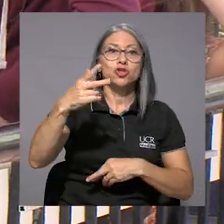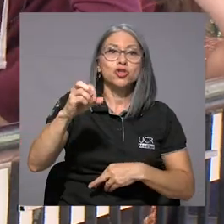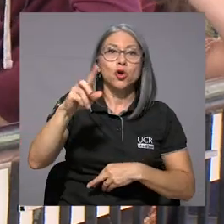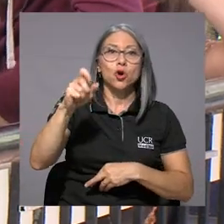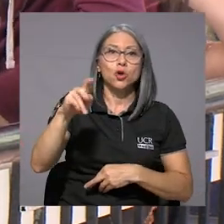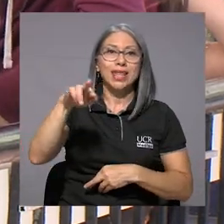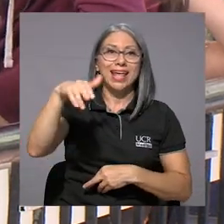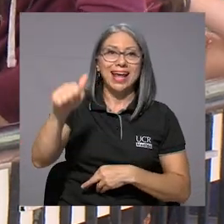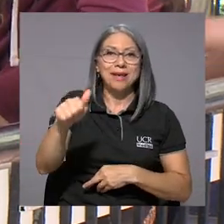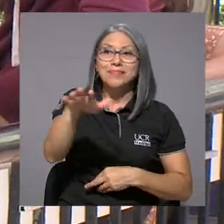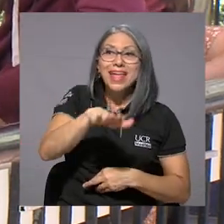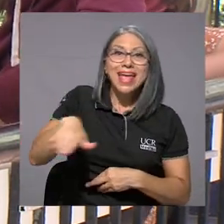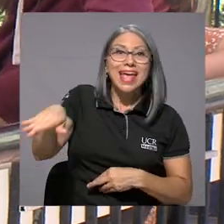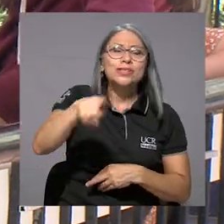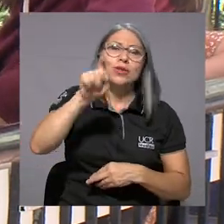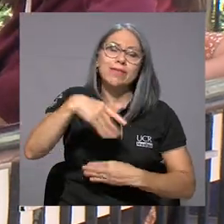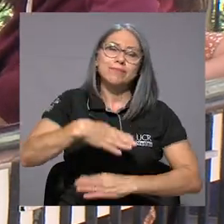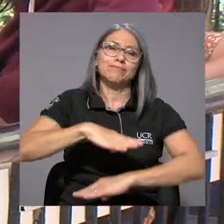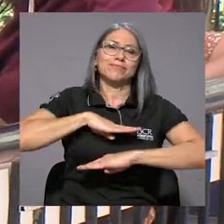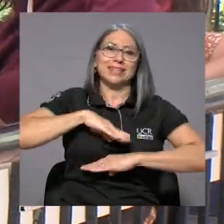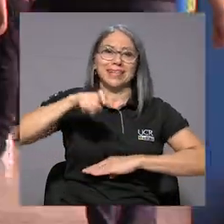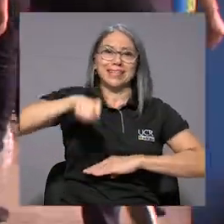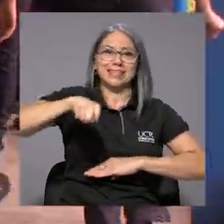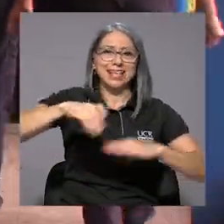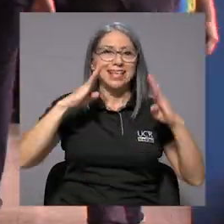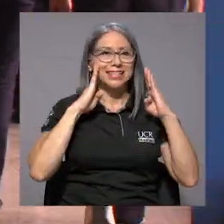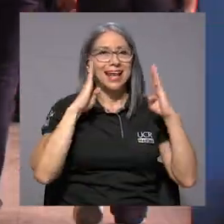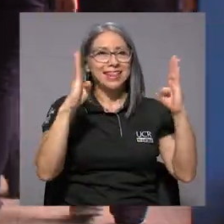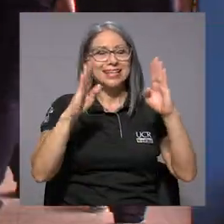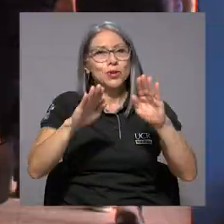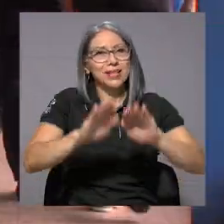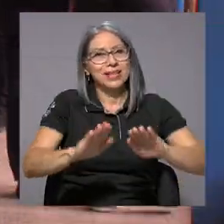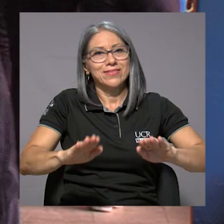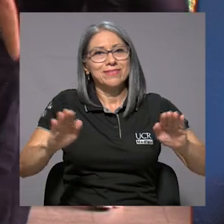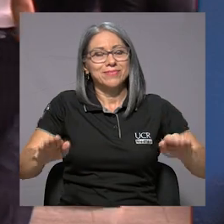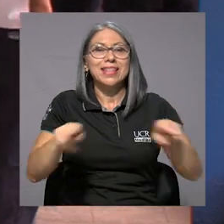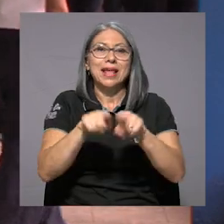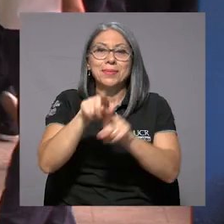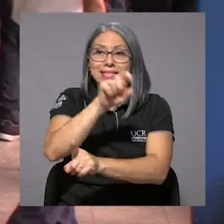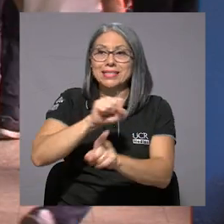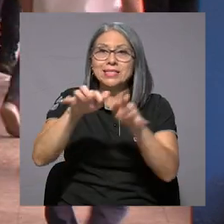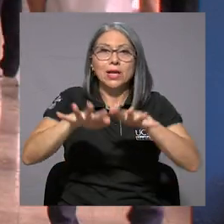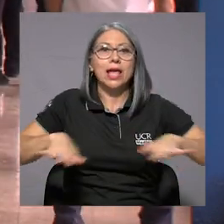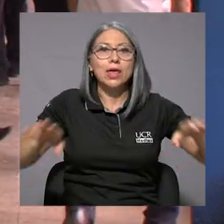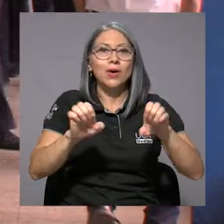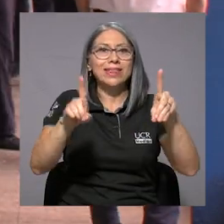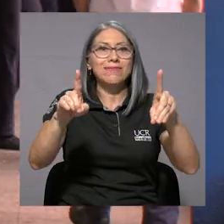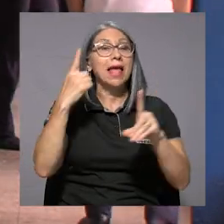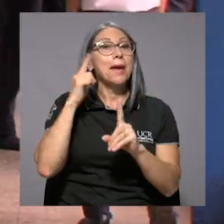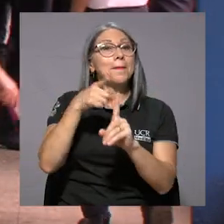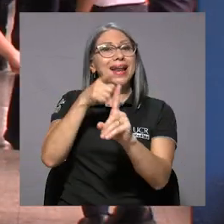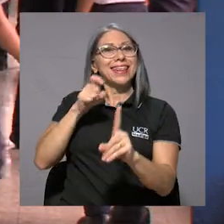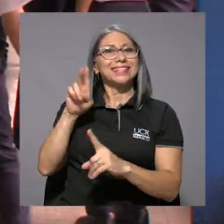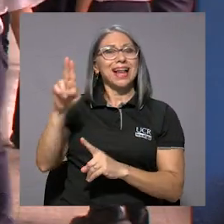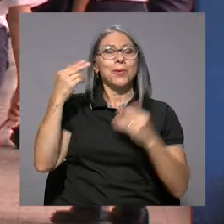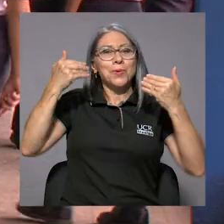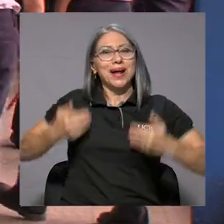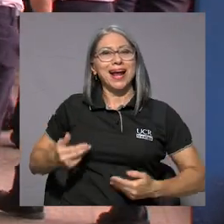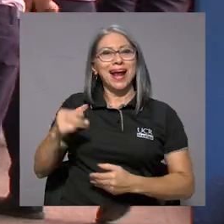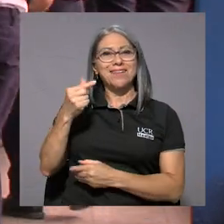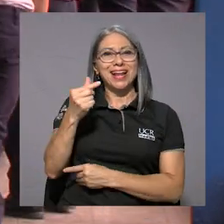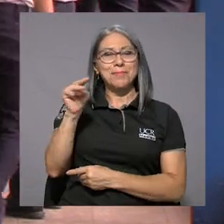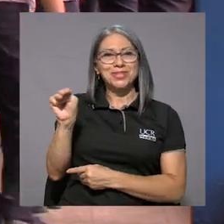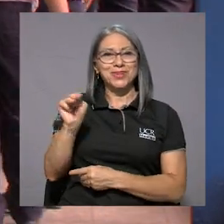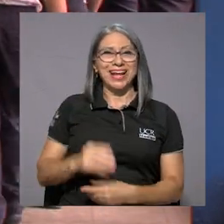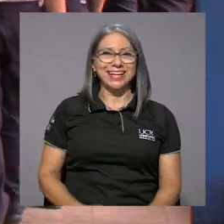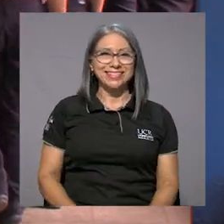chorotega recurso que deberá suplir las necesidades de la atención infantil y del contexto educativo para desde la u